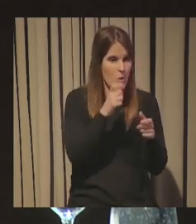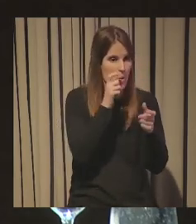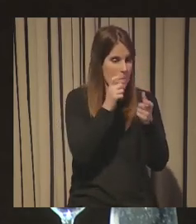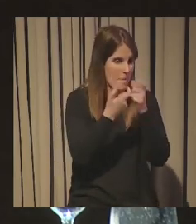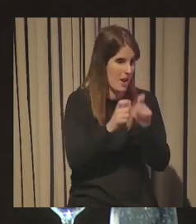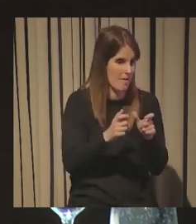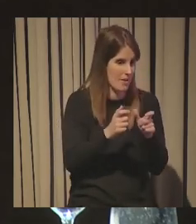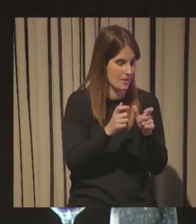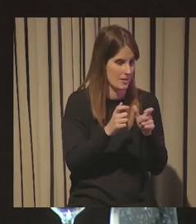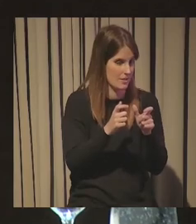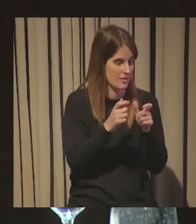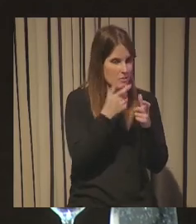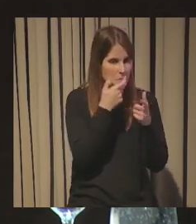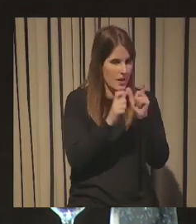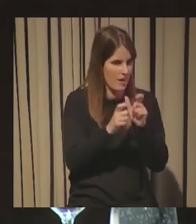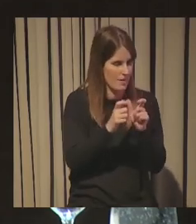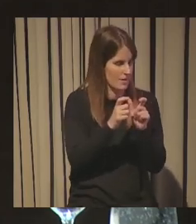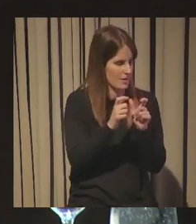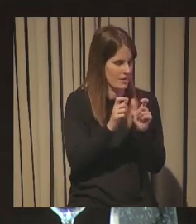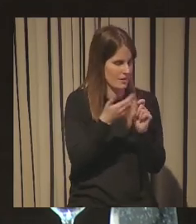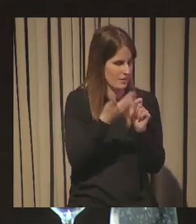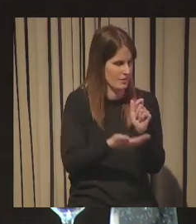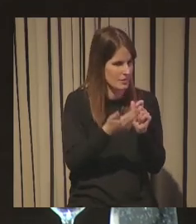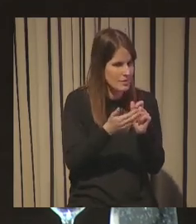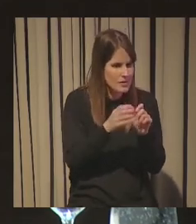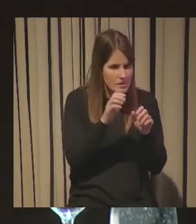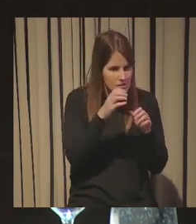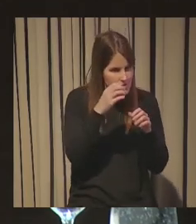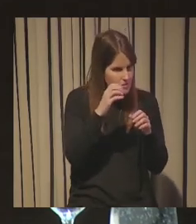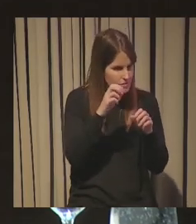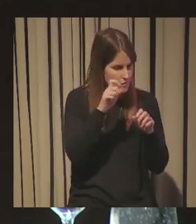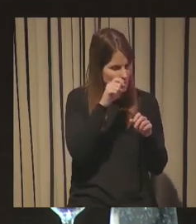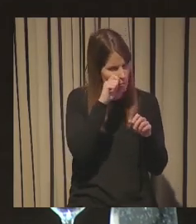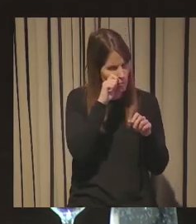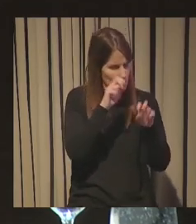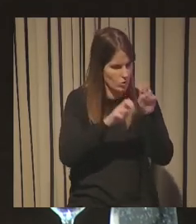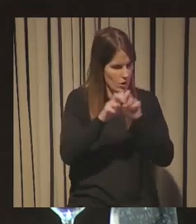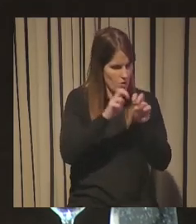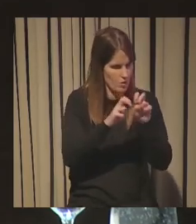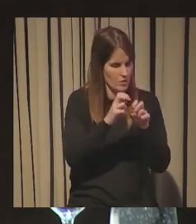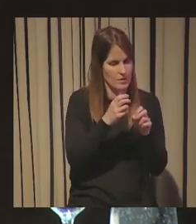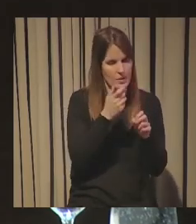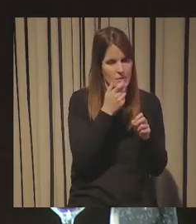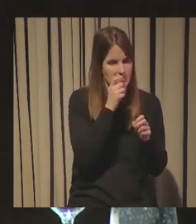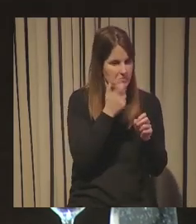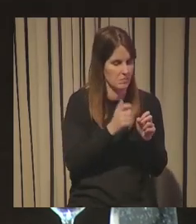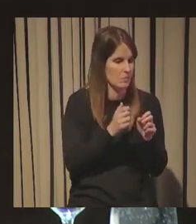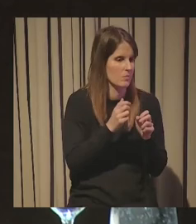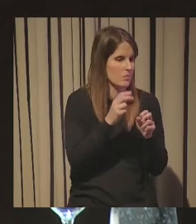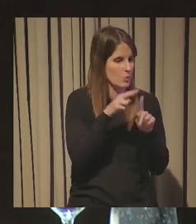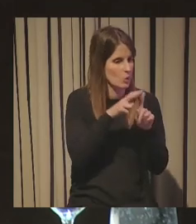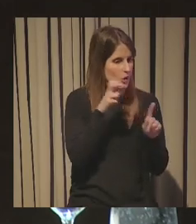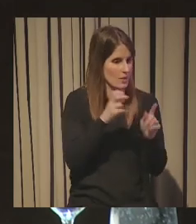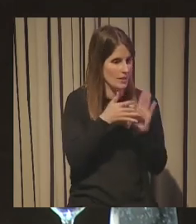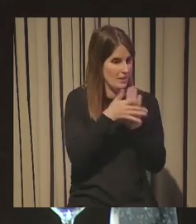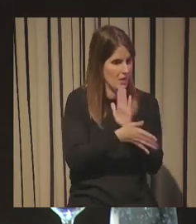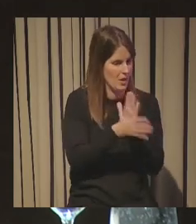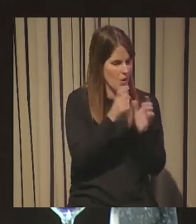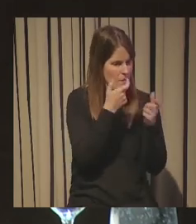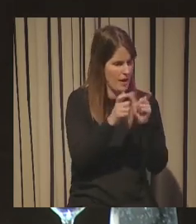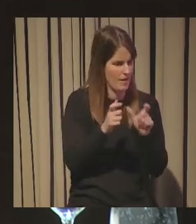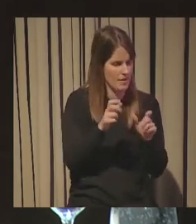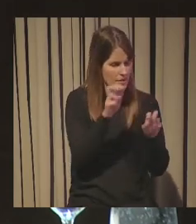fuentes etcétera temáticas y vas trabajando desde un punto de vista semántico perdón luego también pues bueno